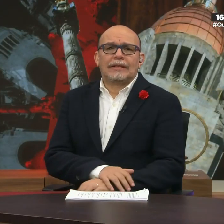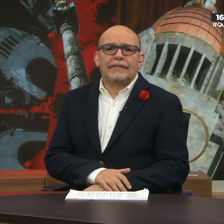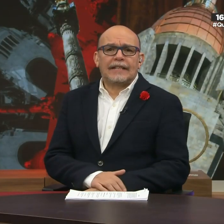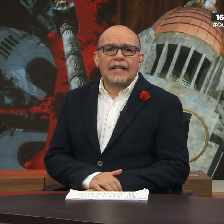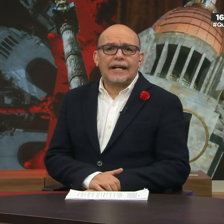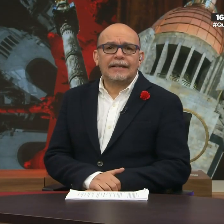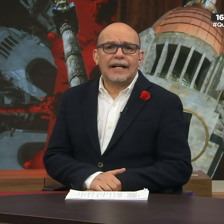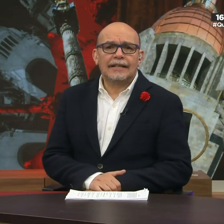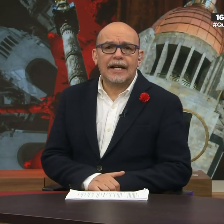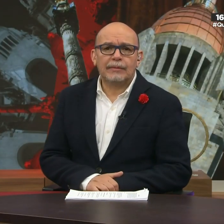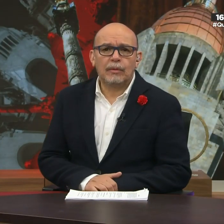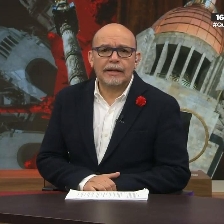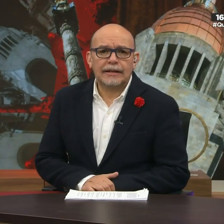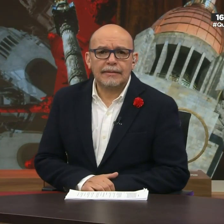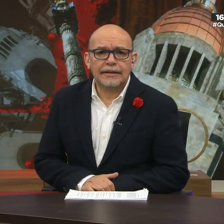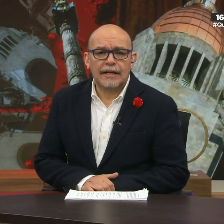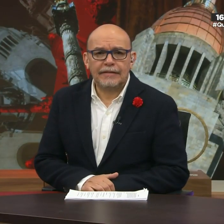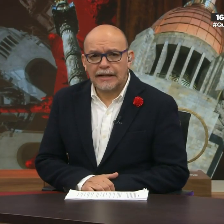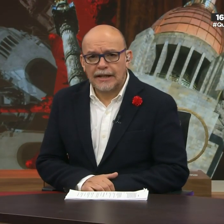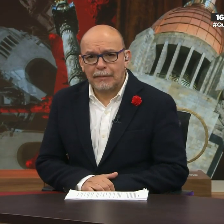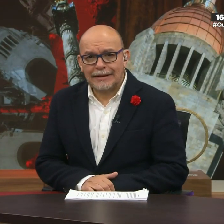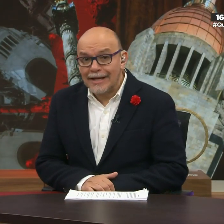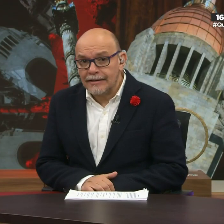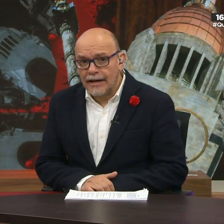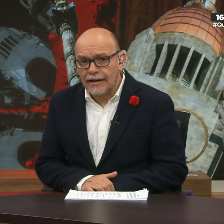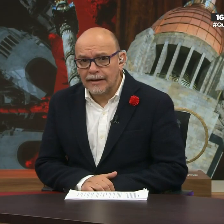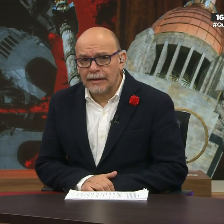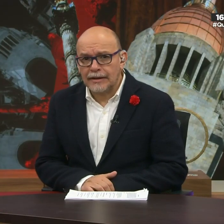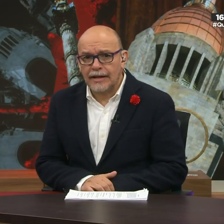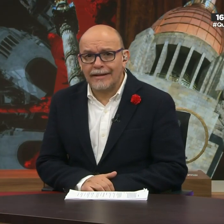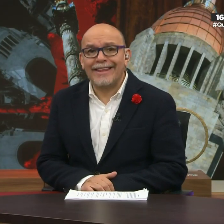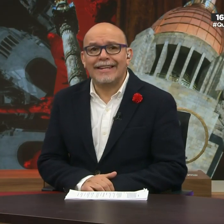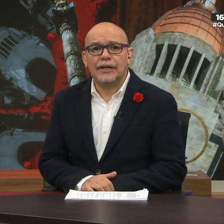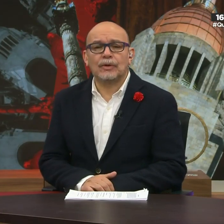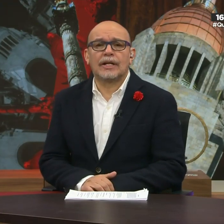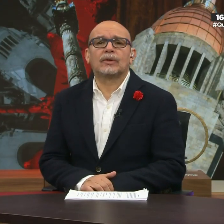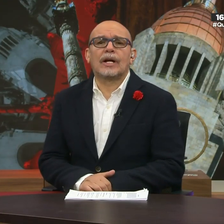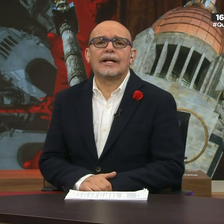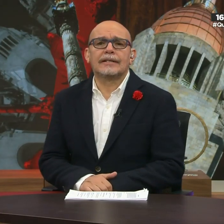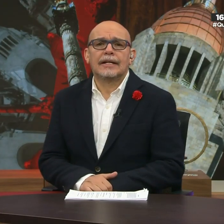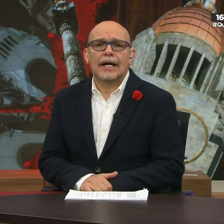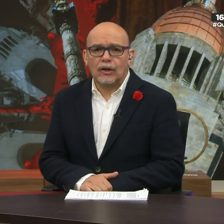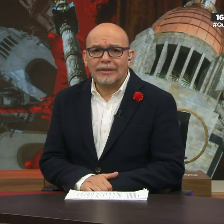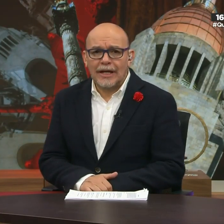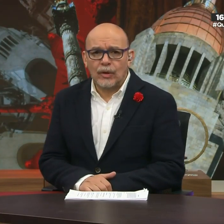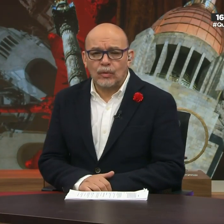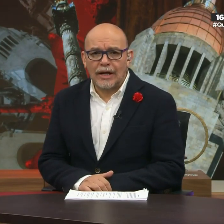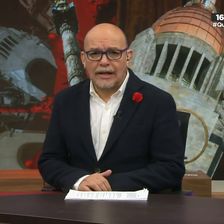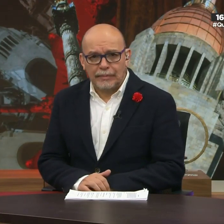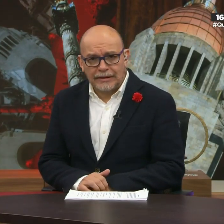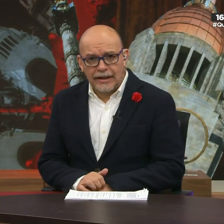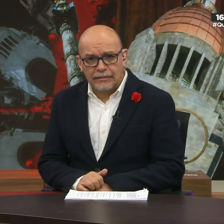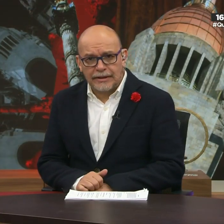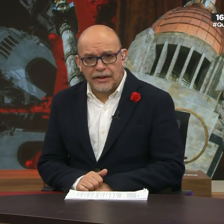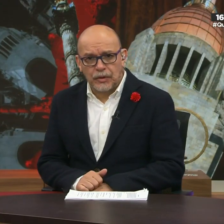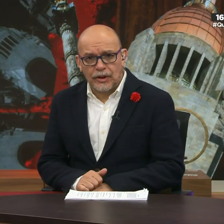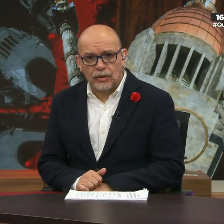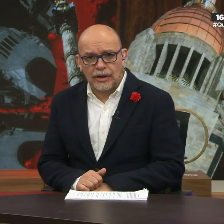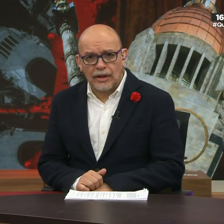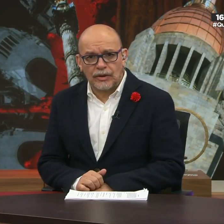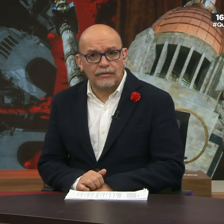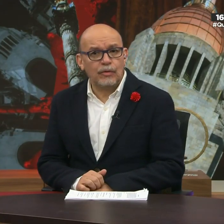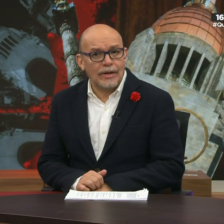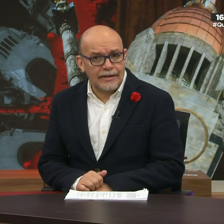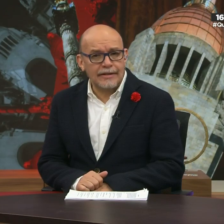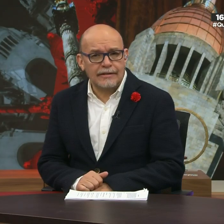Bueno, pues la Fiscalía General de la República, a través de la Fiscalía Especializada en Materia de Delitos Electorales, ha comenzado una carpeta de investigación